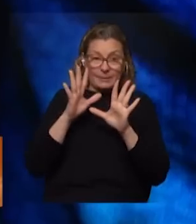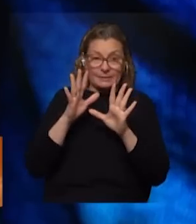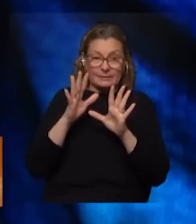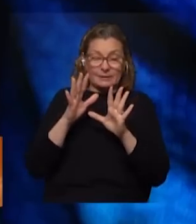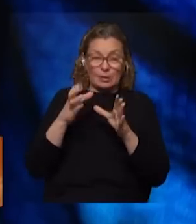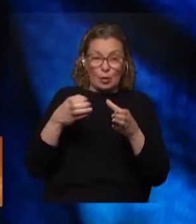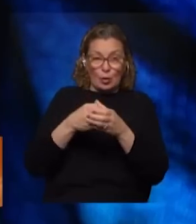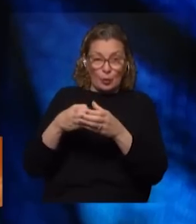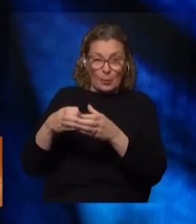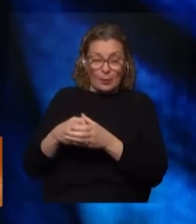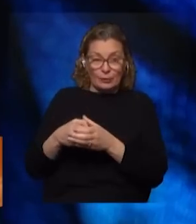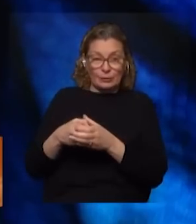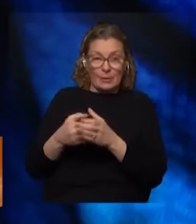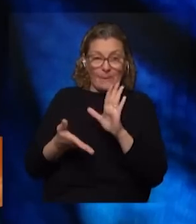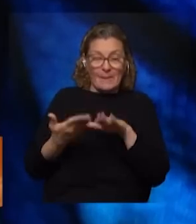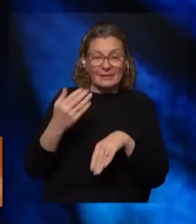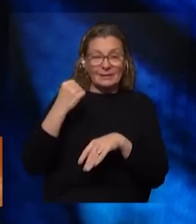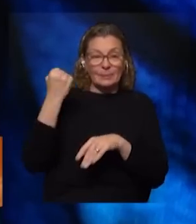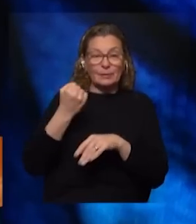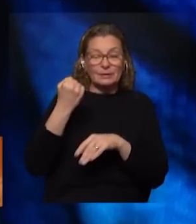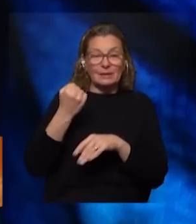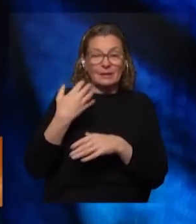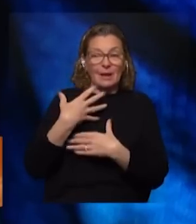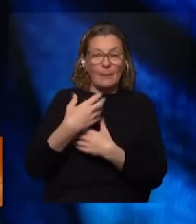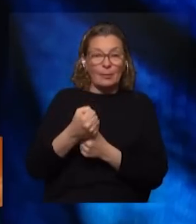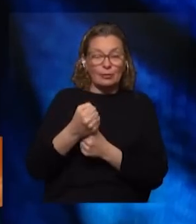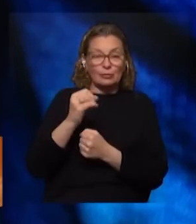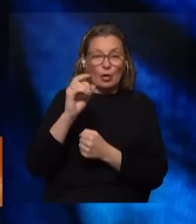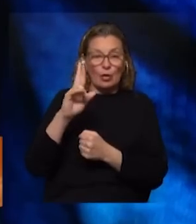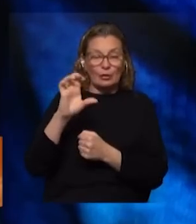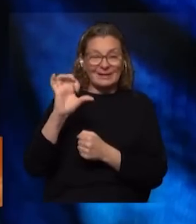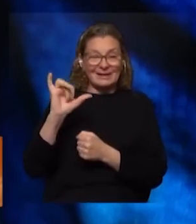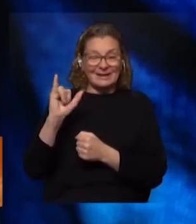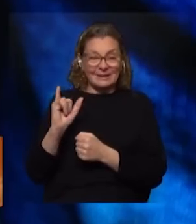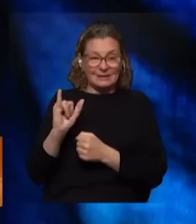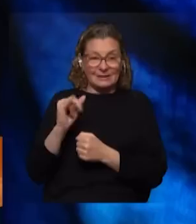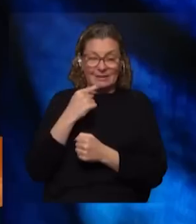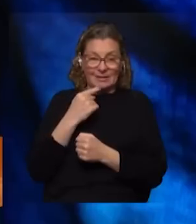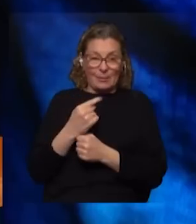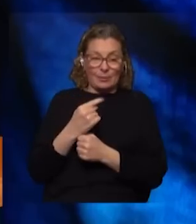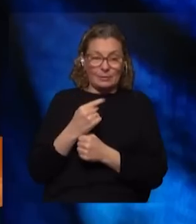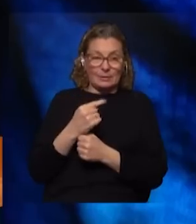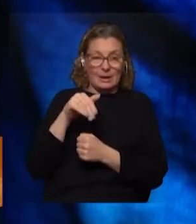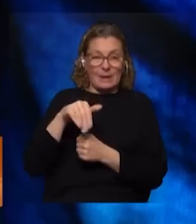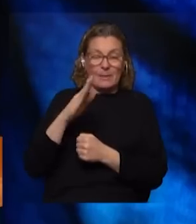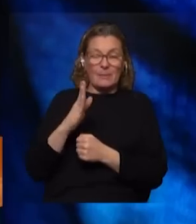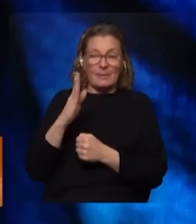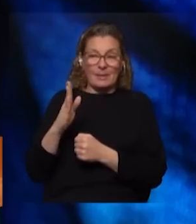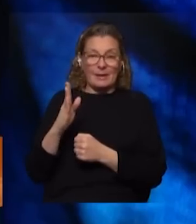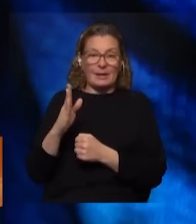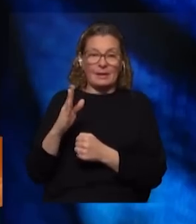los grupos más importantes que respaldan a ORSI digamos MPP